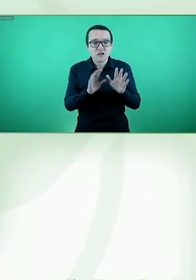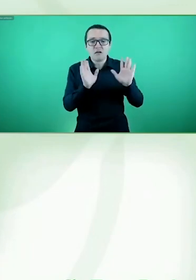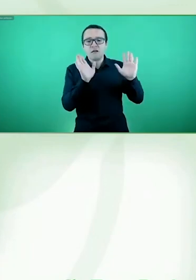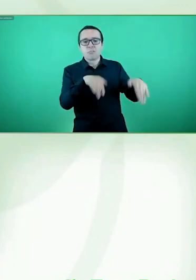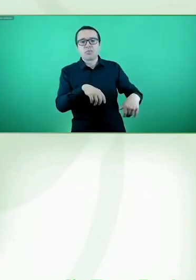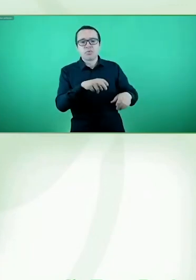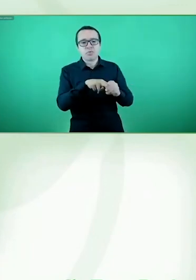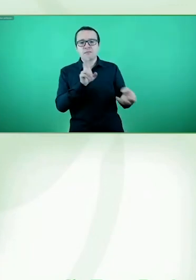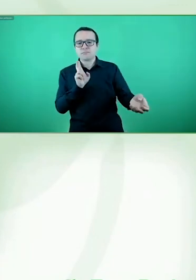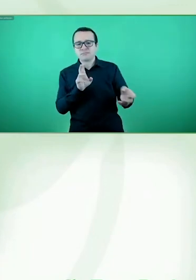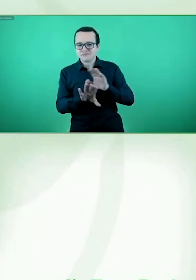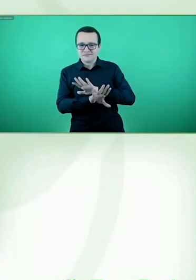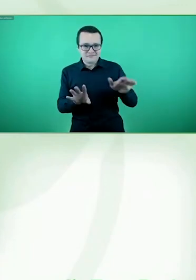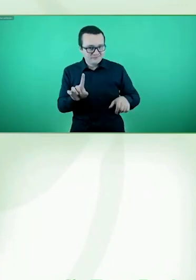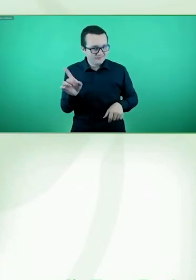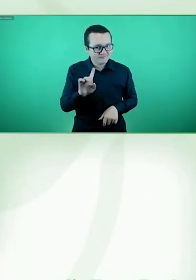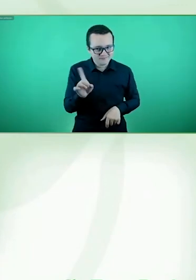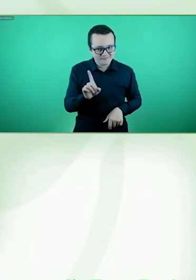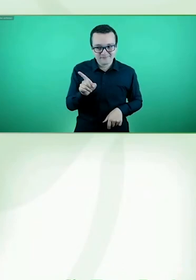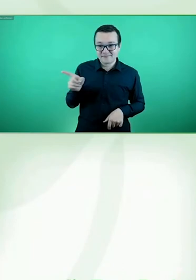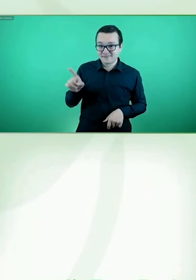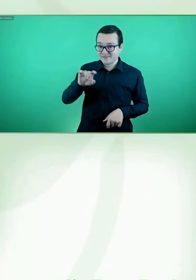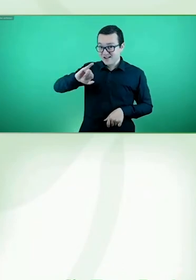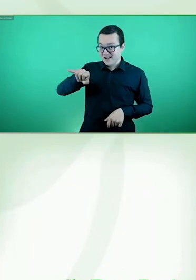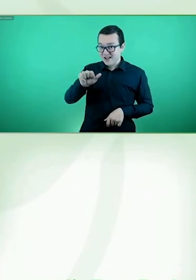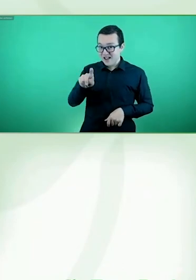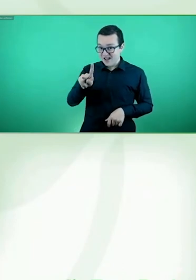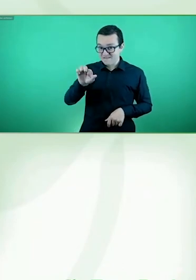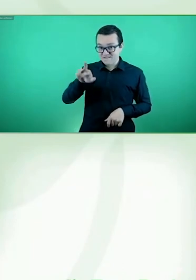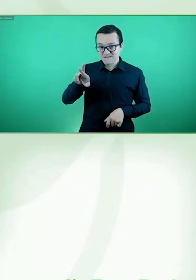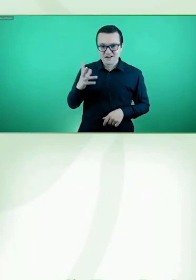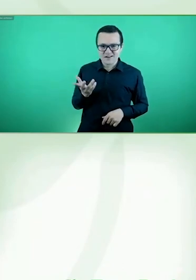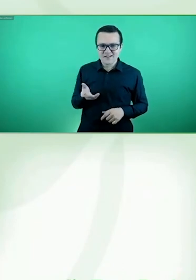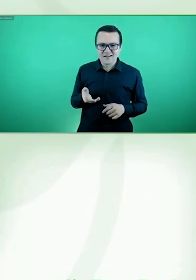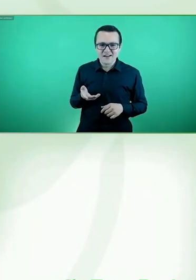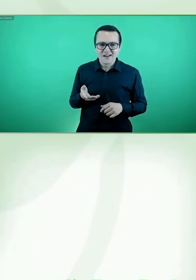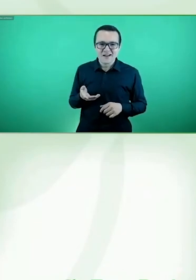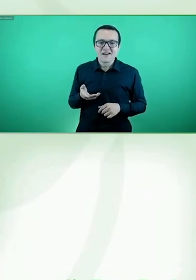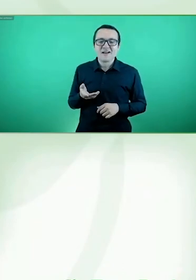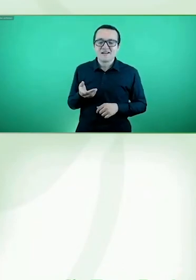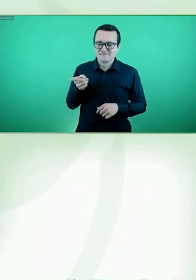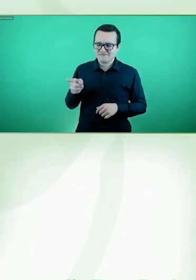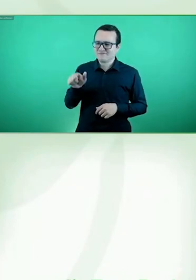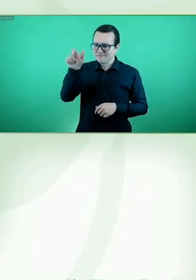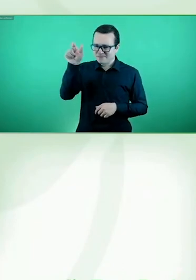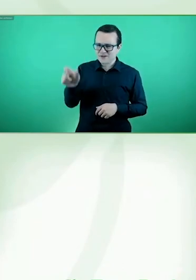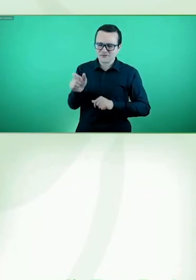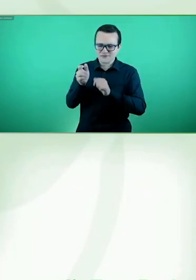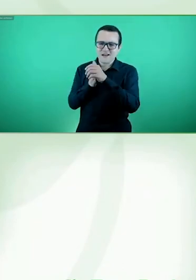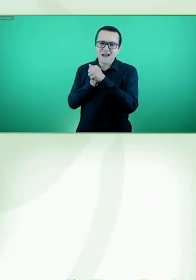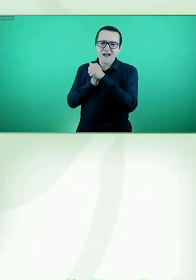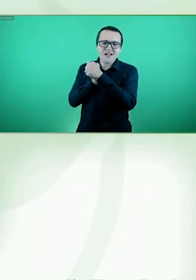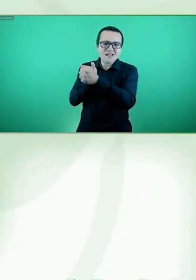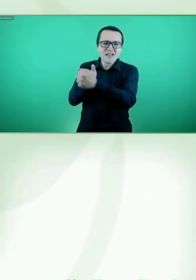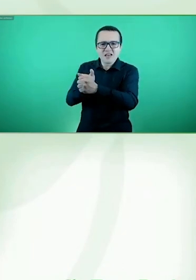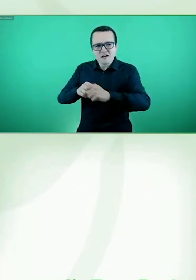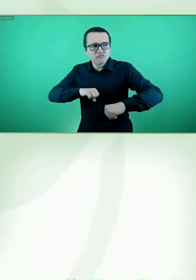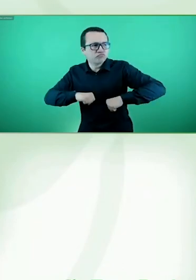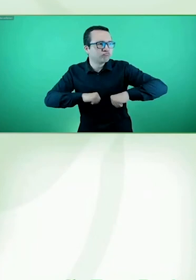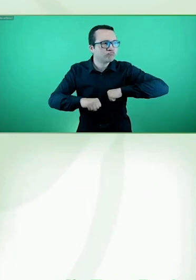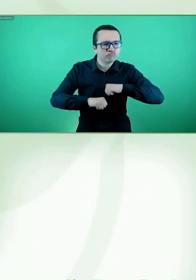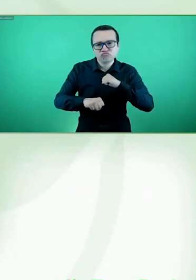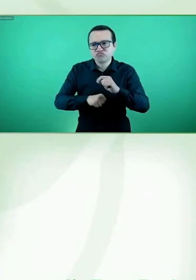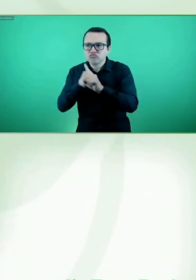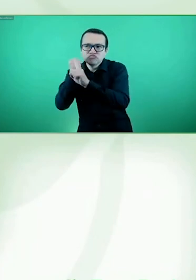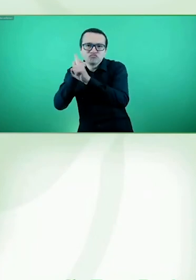ceremonia. Javier es un líder en la cooperación transnacional, la cooperación internacional